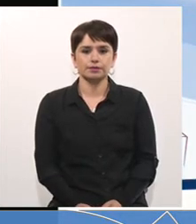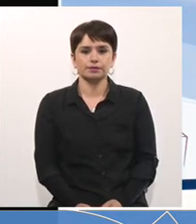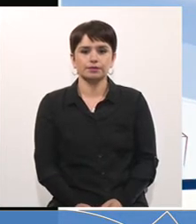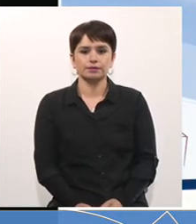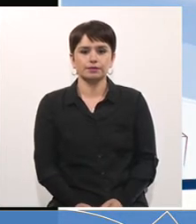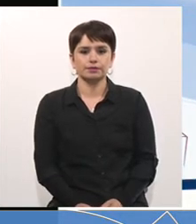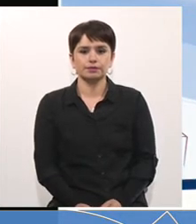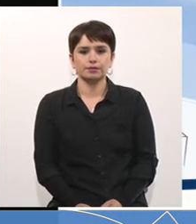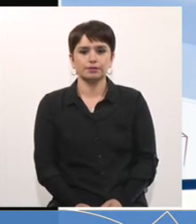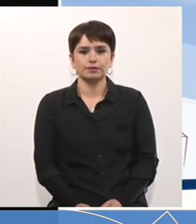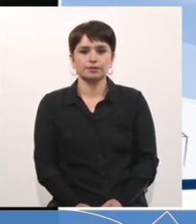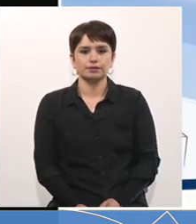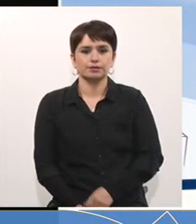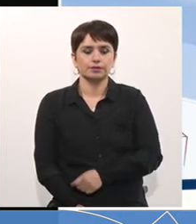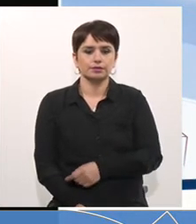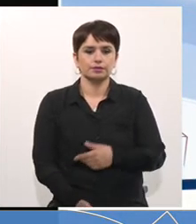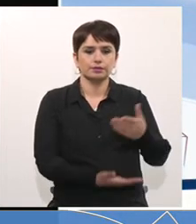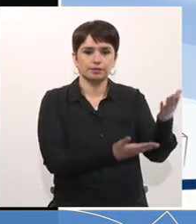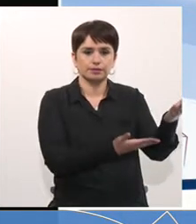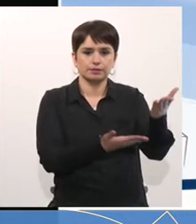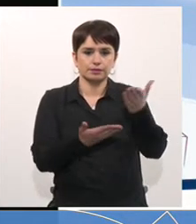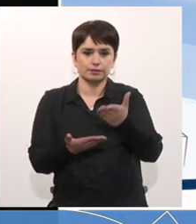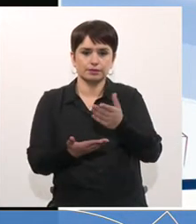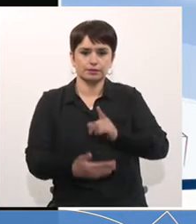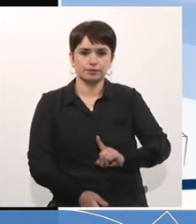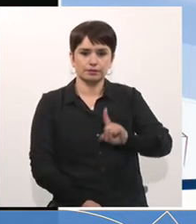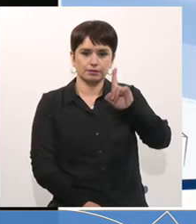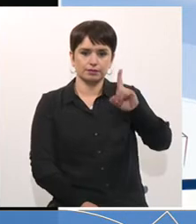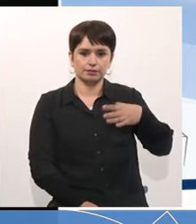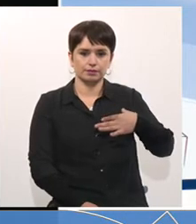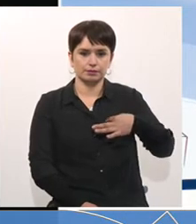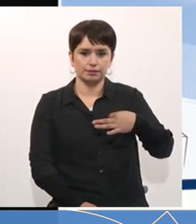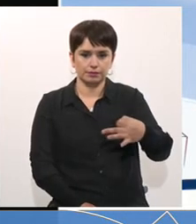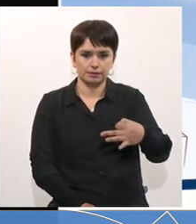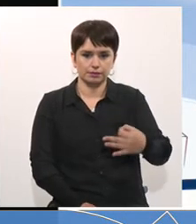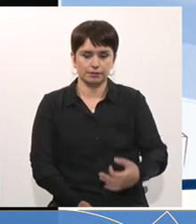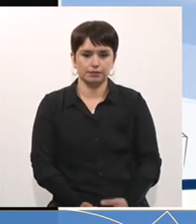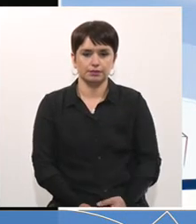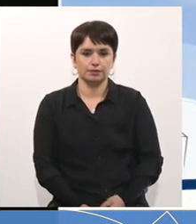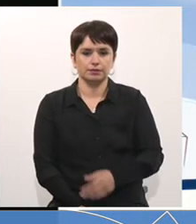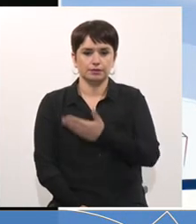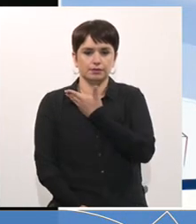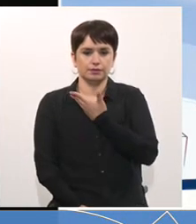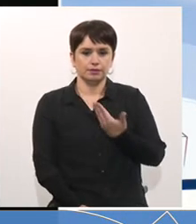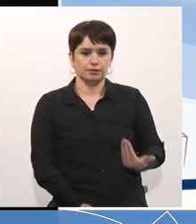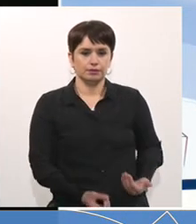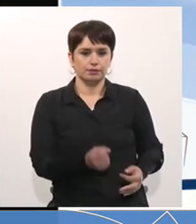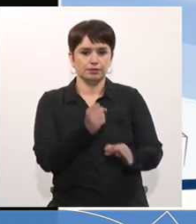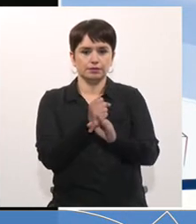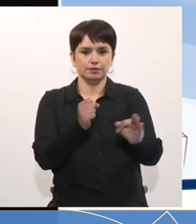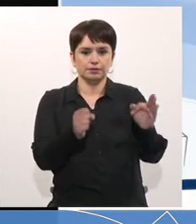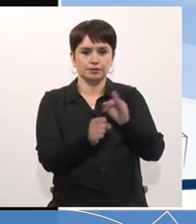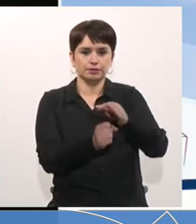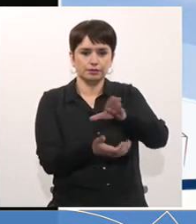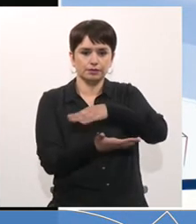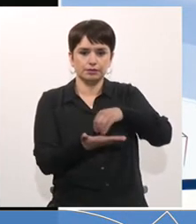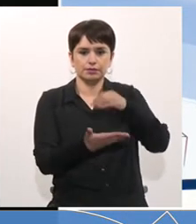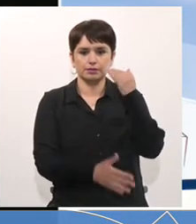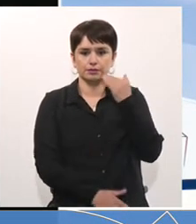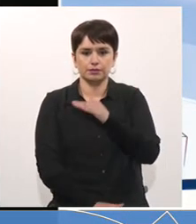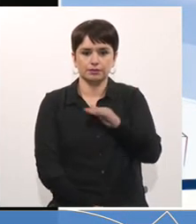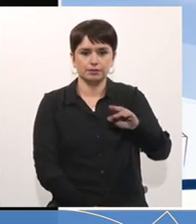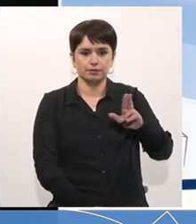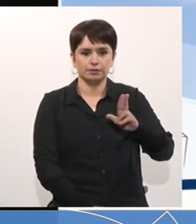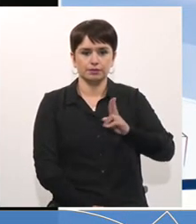Voy a entregar la palabra a uno de nuestros invitados, al presidente de la Fundación Ciudad del Niño, señor José